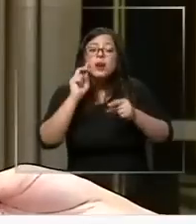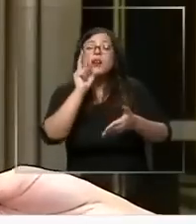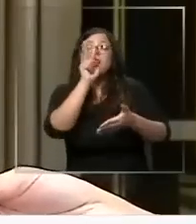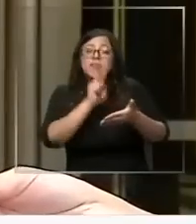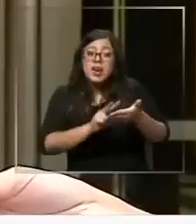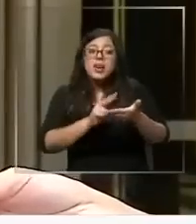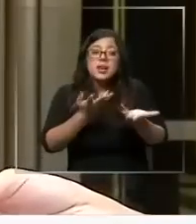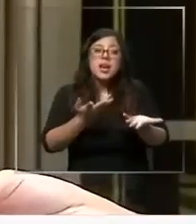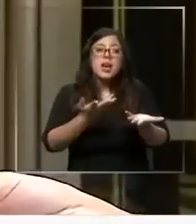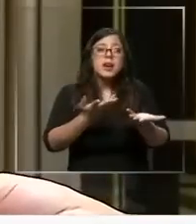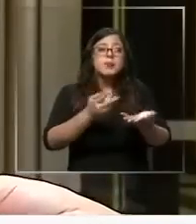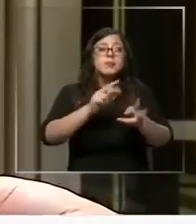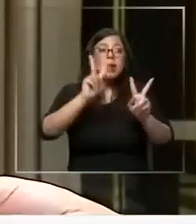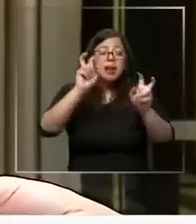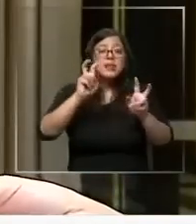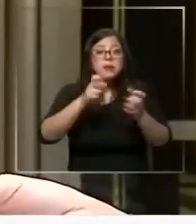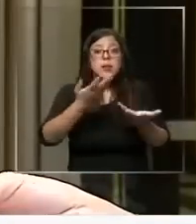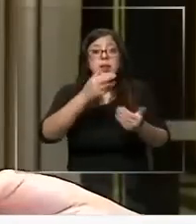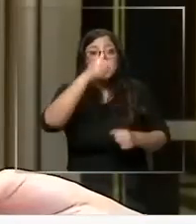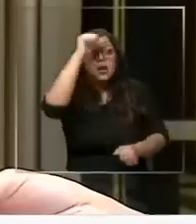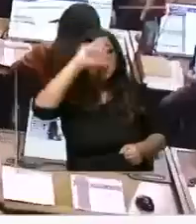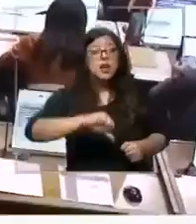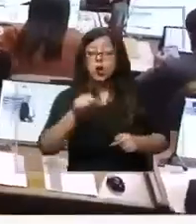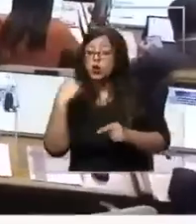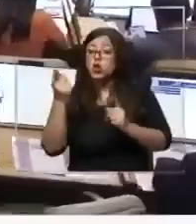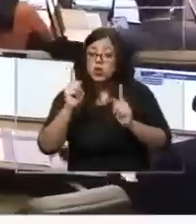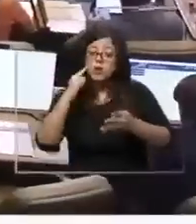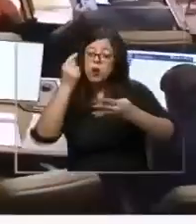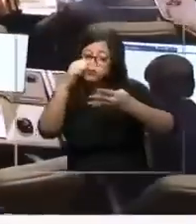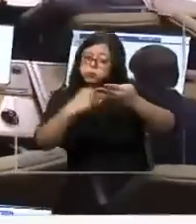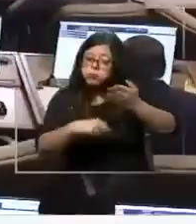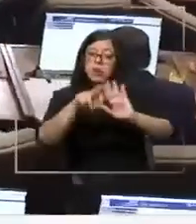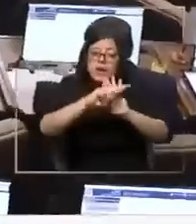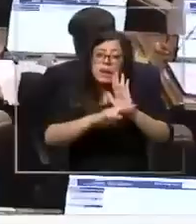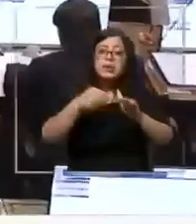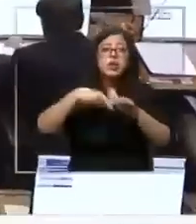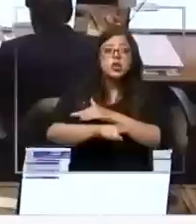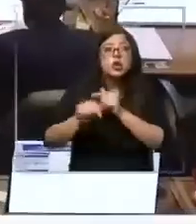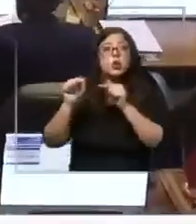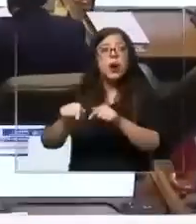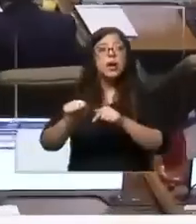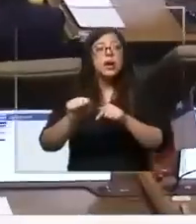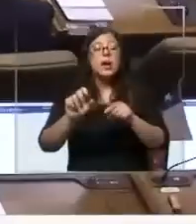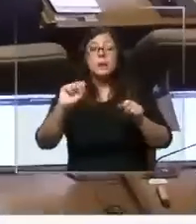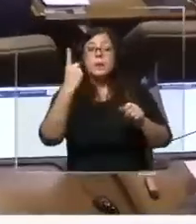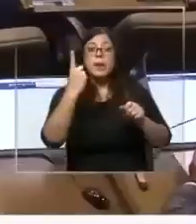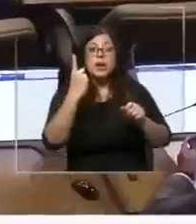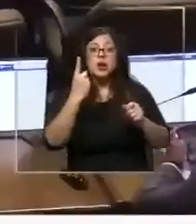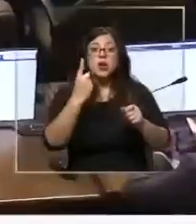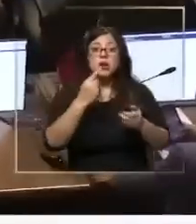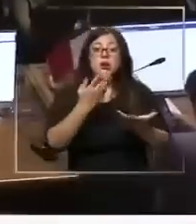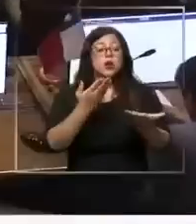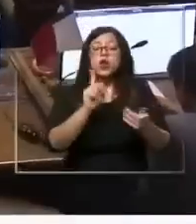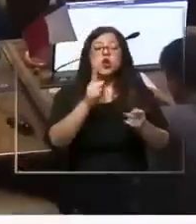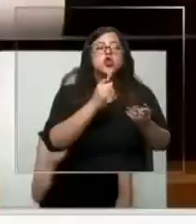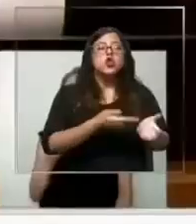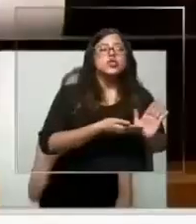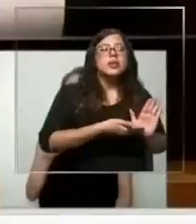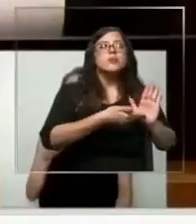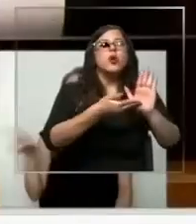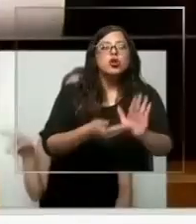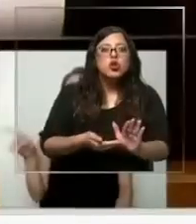transformación y modernizar nuestro reglamento interno. Medidas, así que al parecer no fue dada a conocer en primera instancia a los distintos comités de